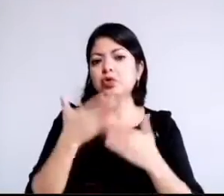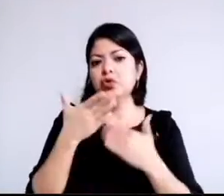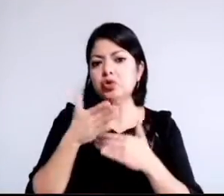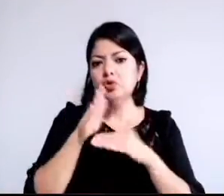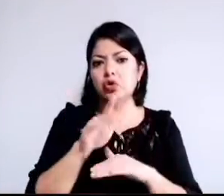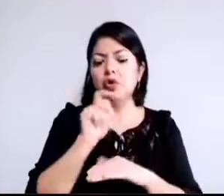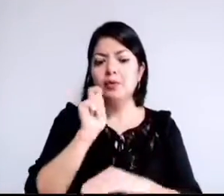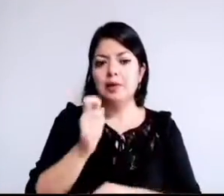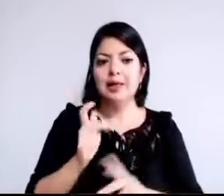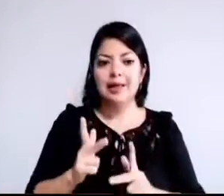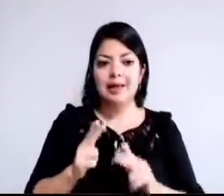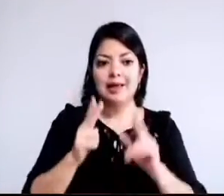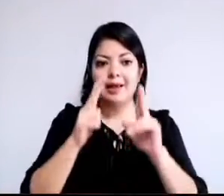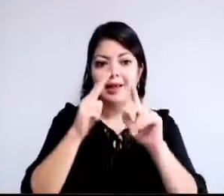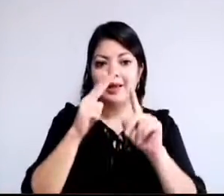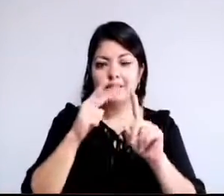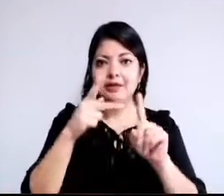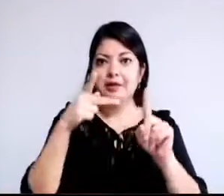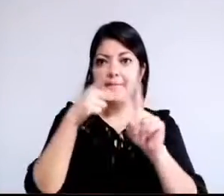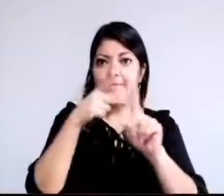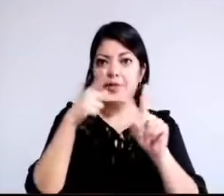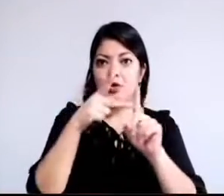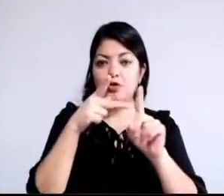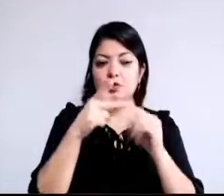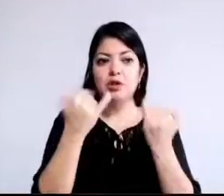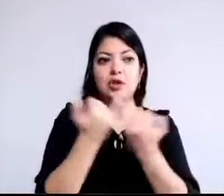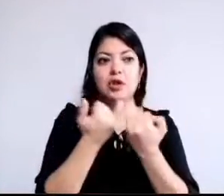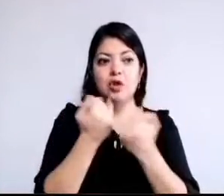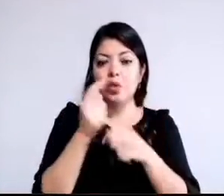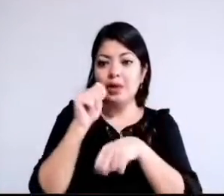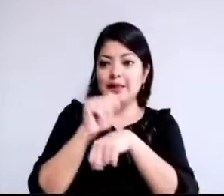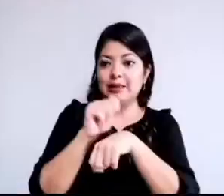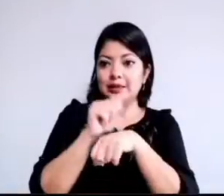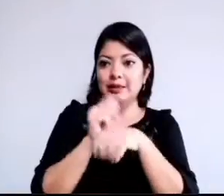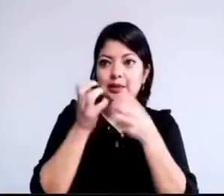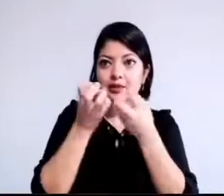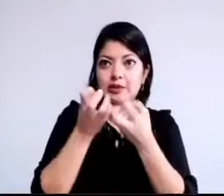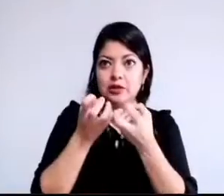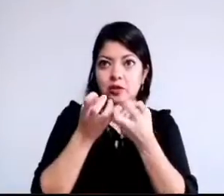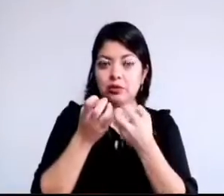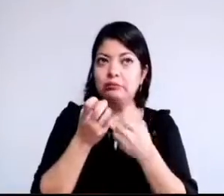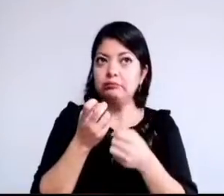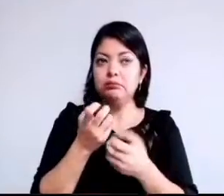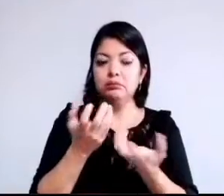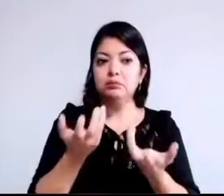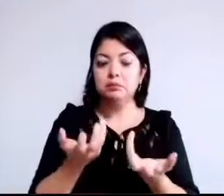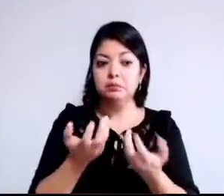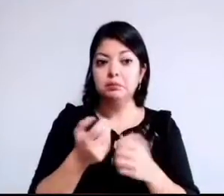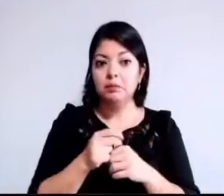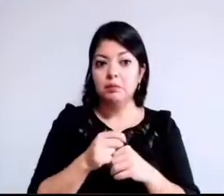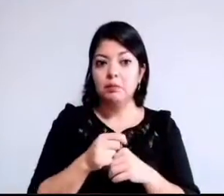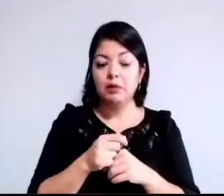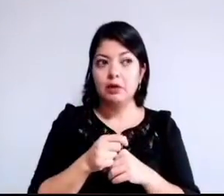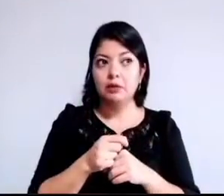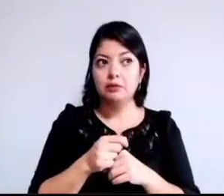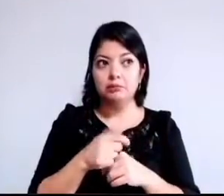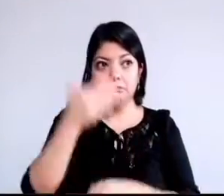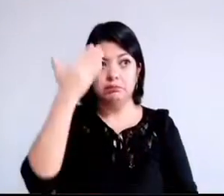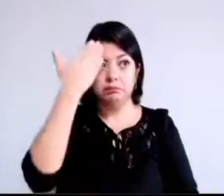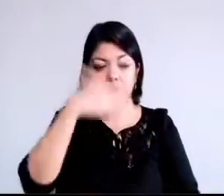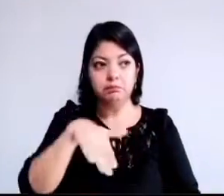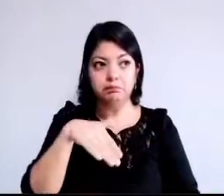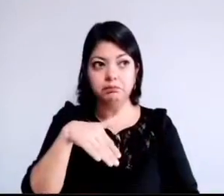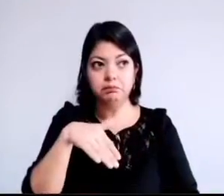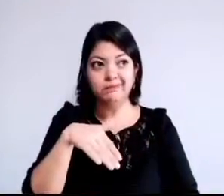de próstata y de testículos en particular. Sin duda alguna, el